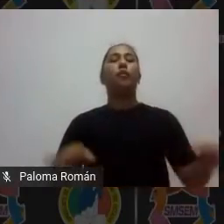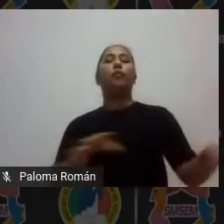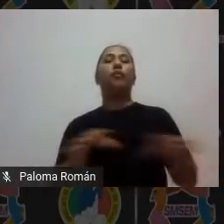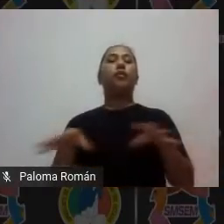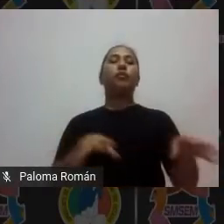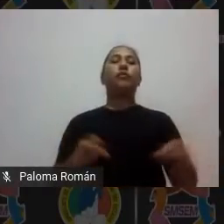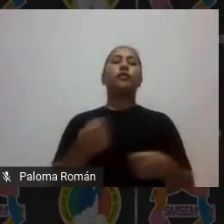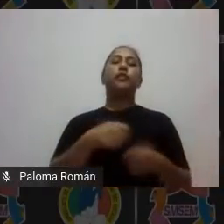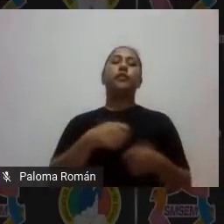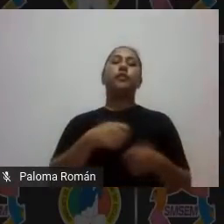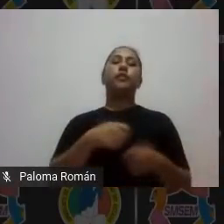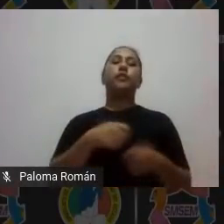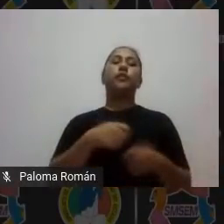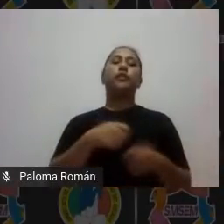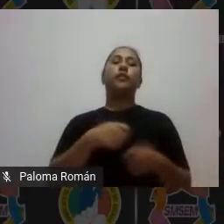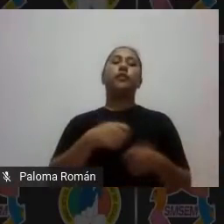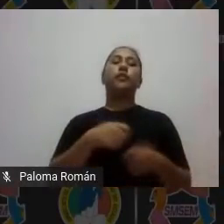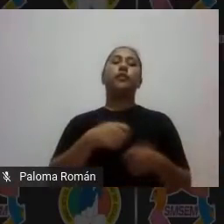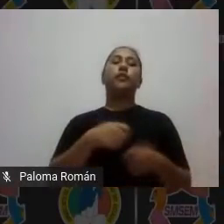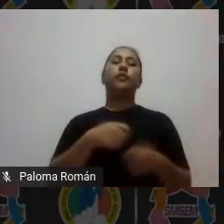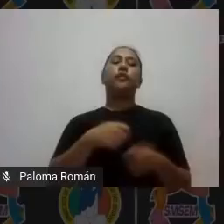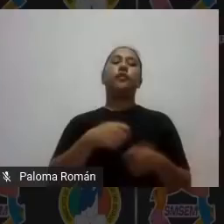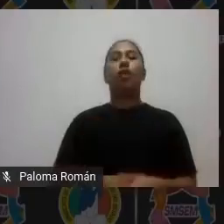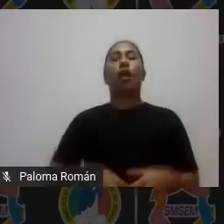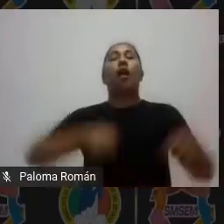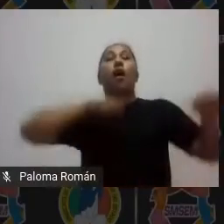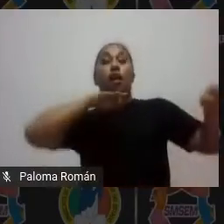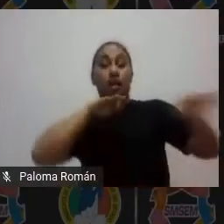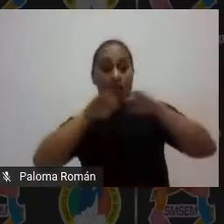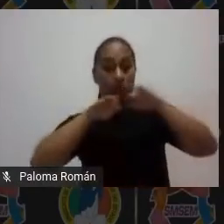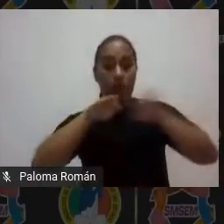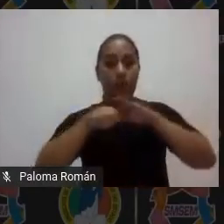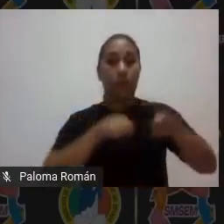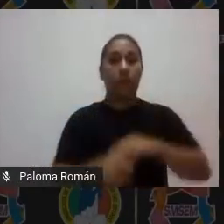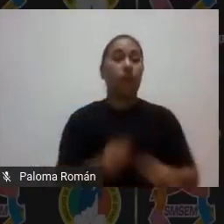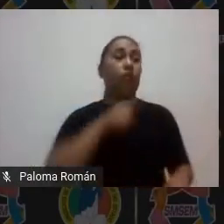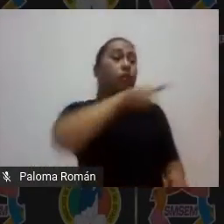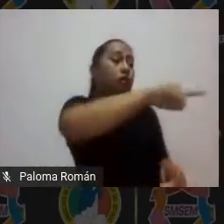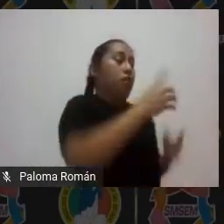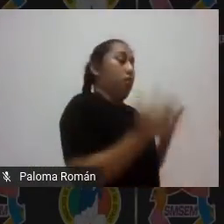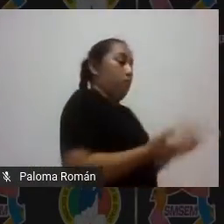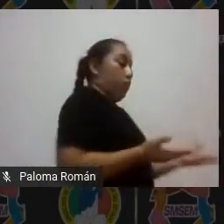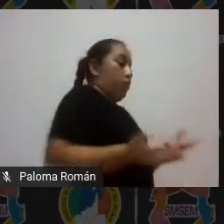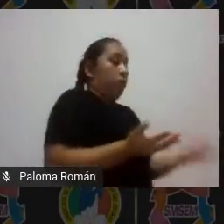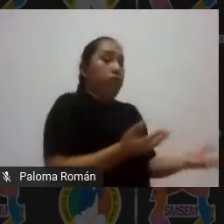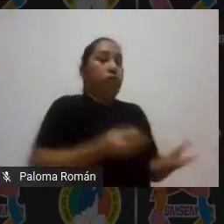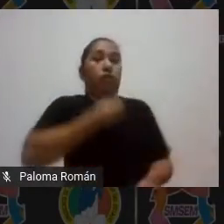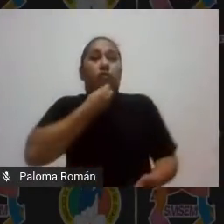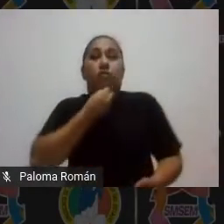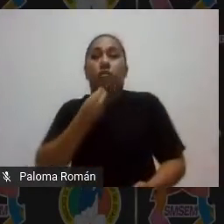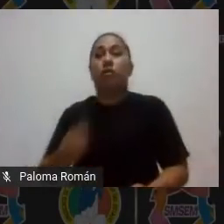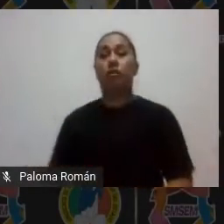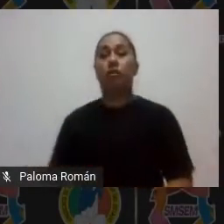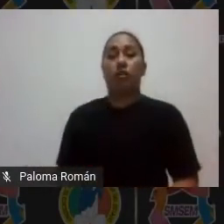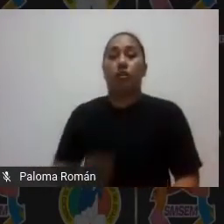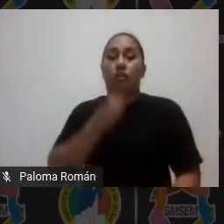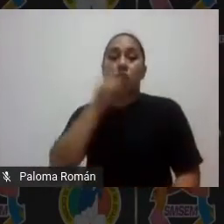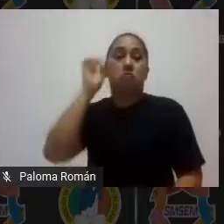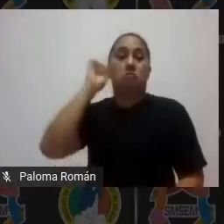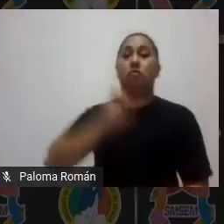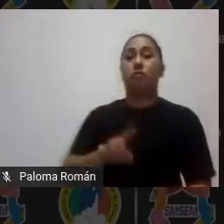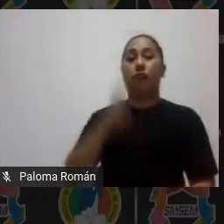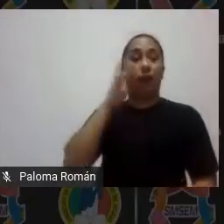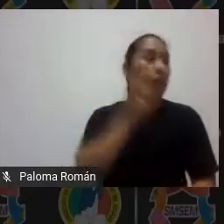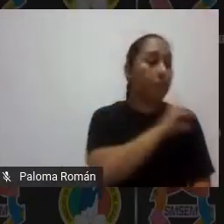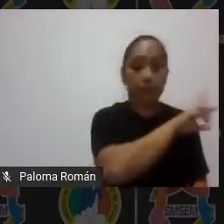justo el desempeño auténtico de ese grupo de niños y niñas vas a